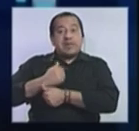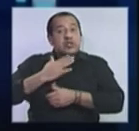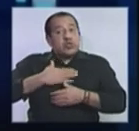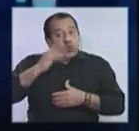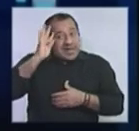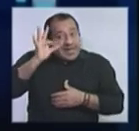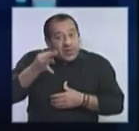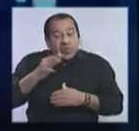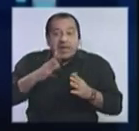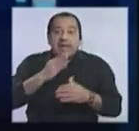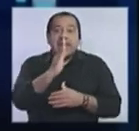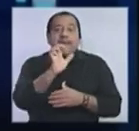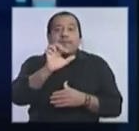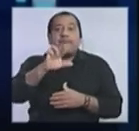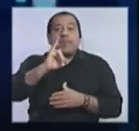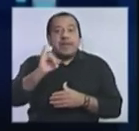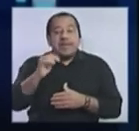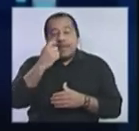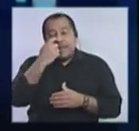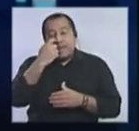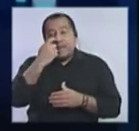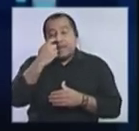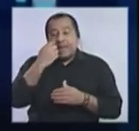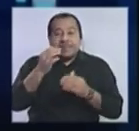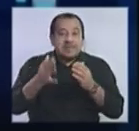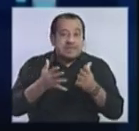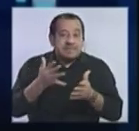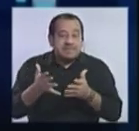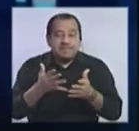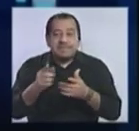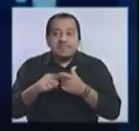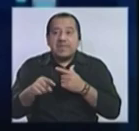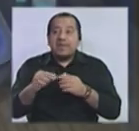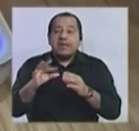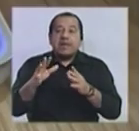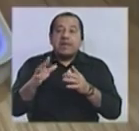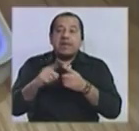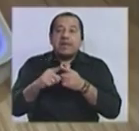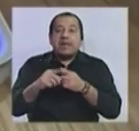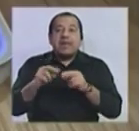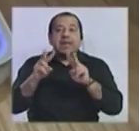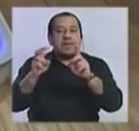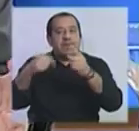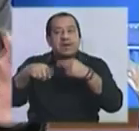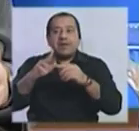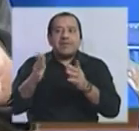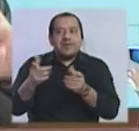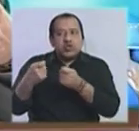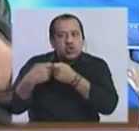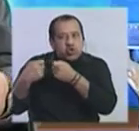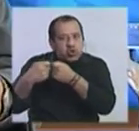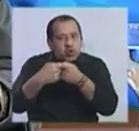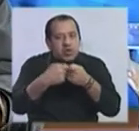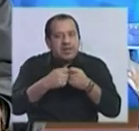PERI es, digamos, poco proclive a lidarse con alguien, digamos. Es más